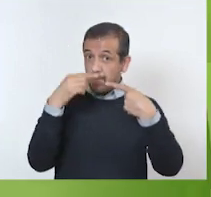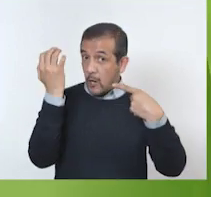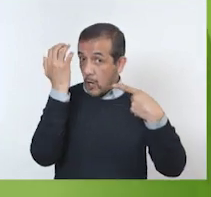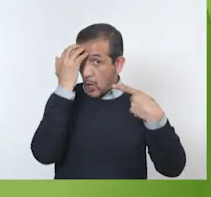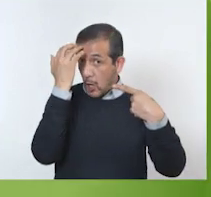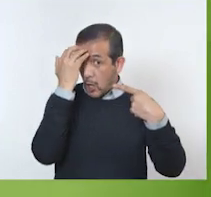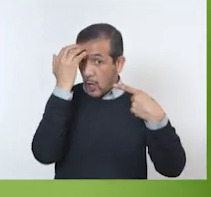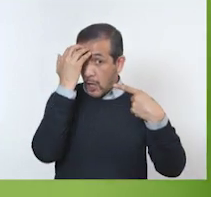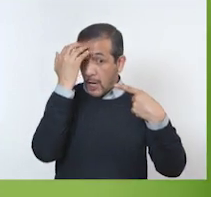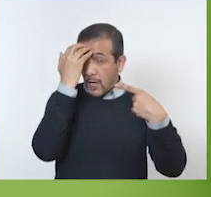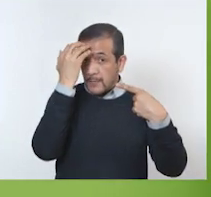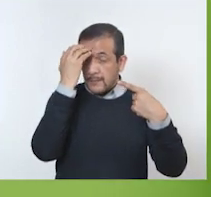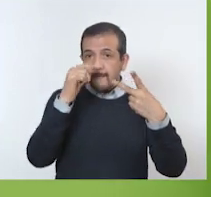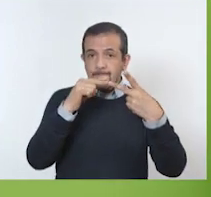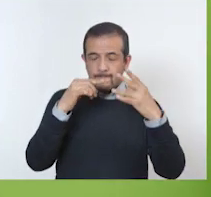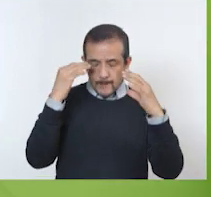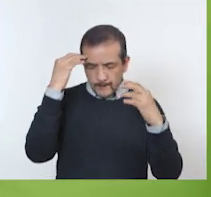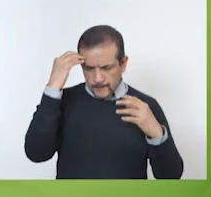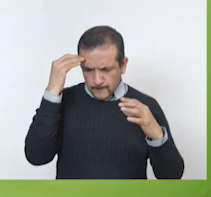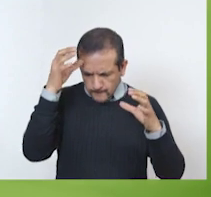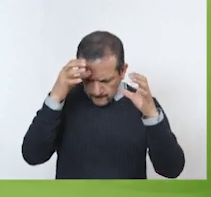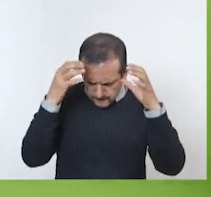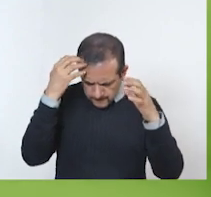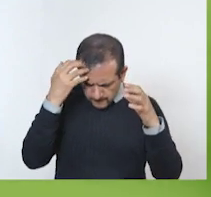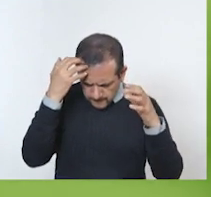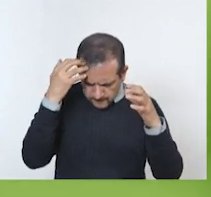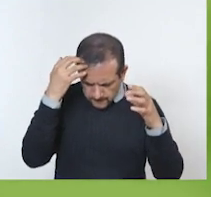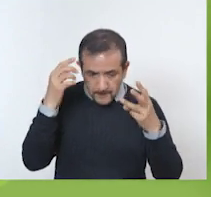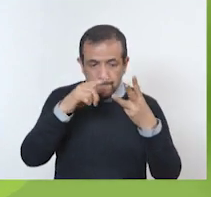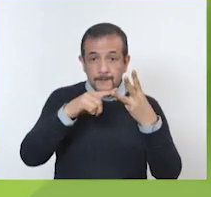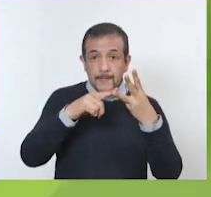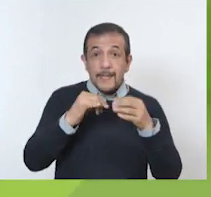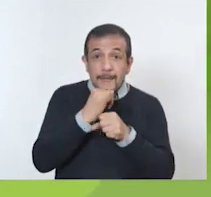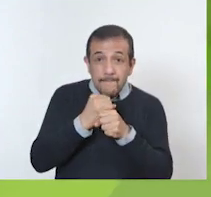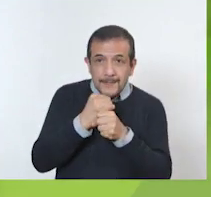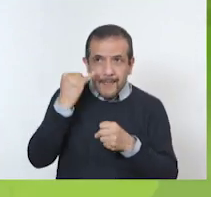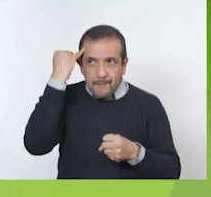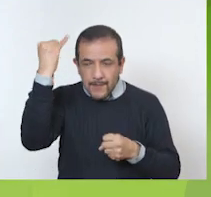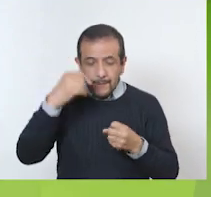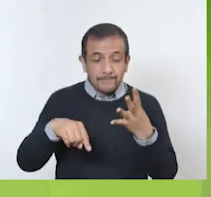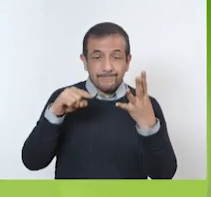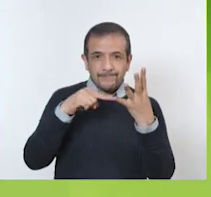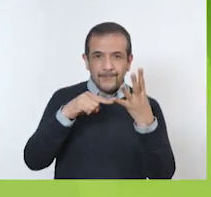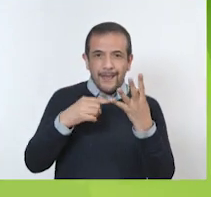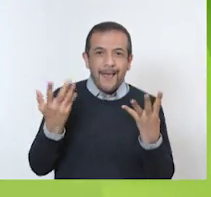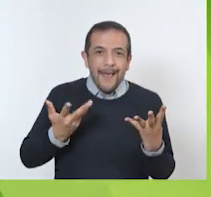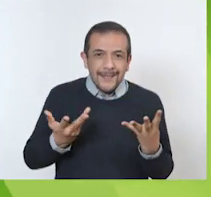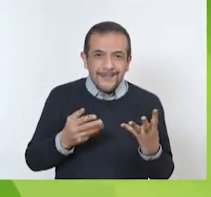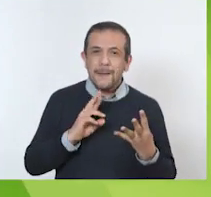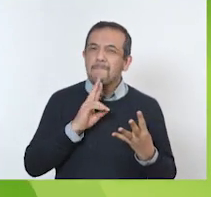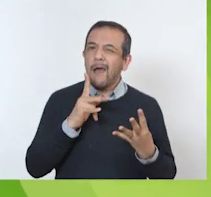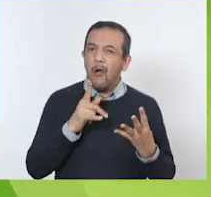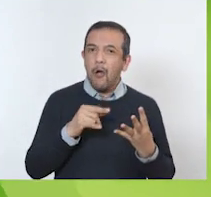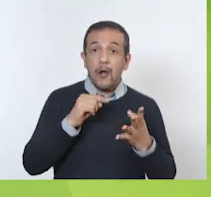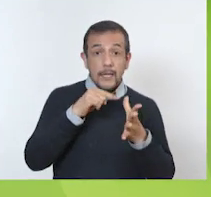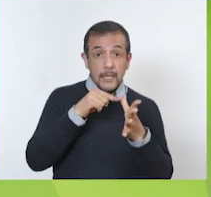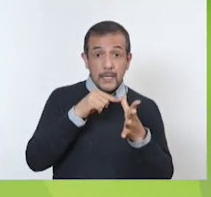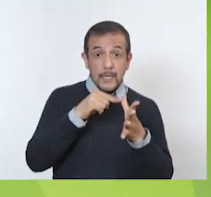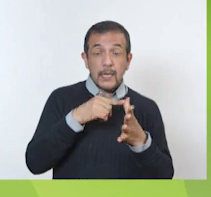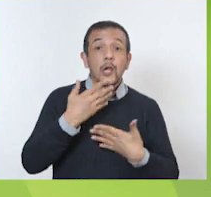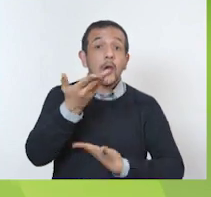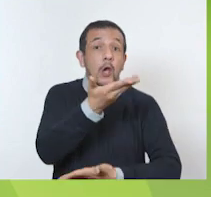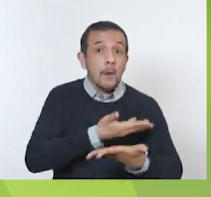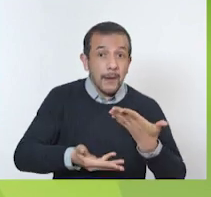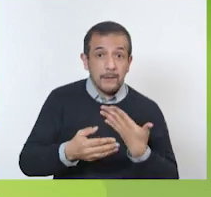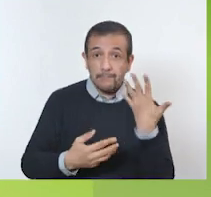reflexionar, investigar e imaginar, crear y mejorar y